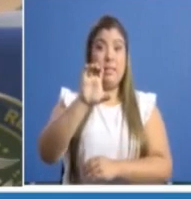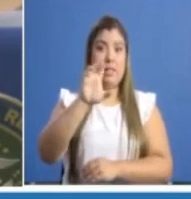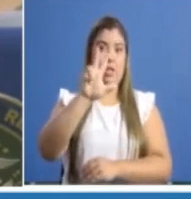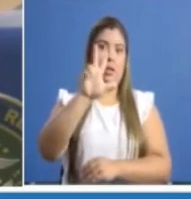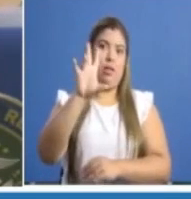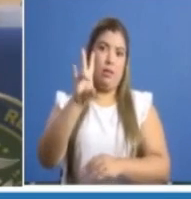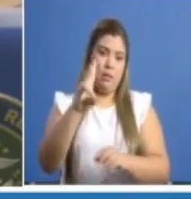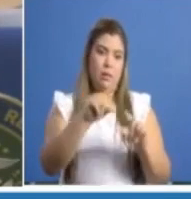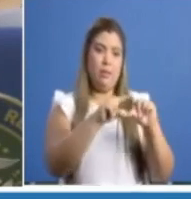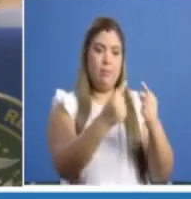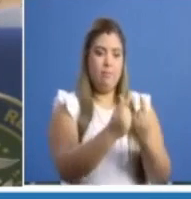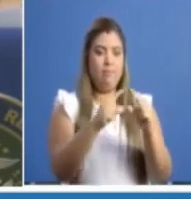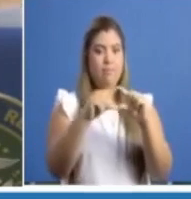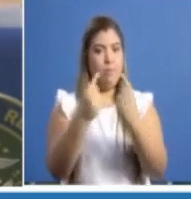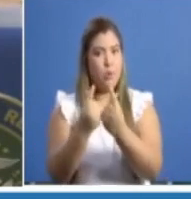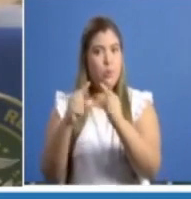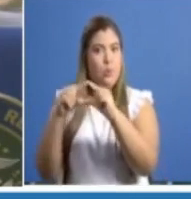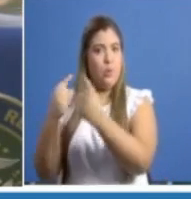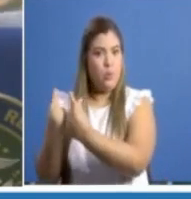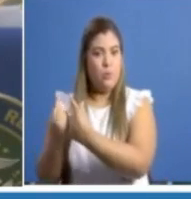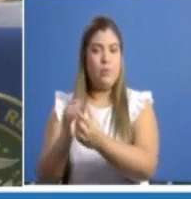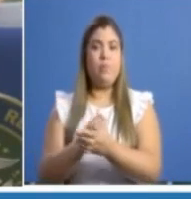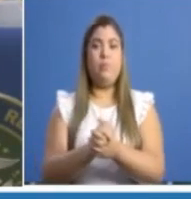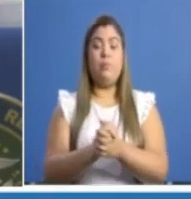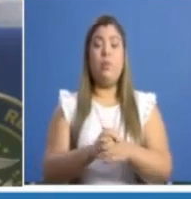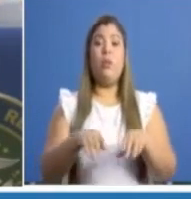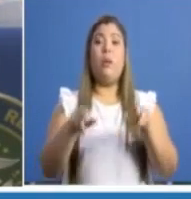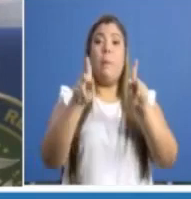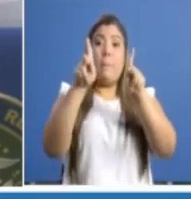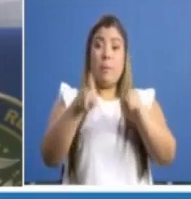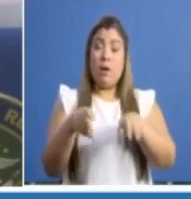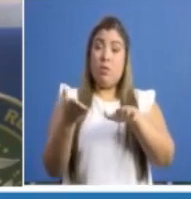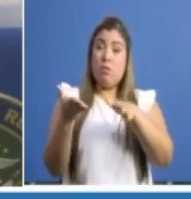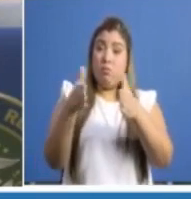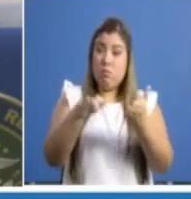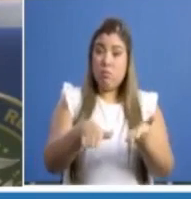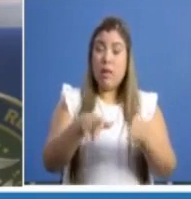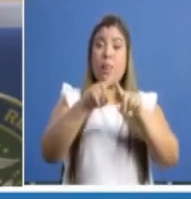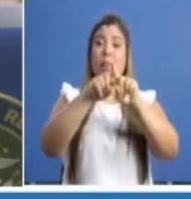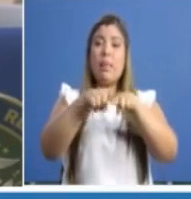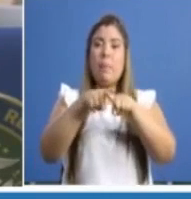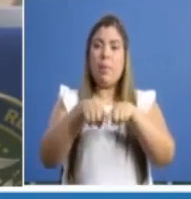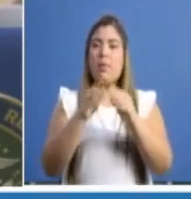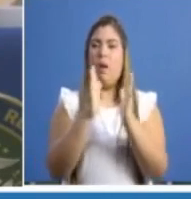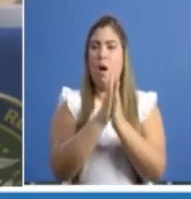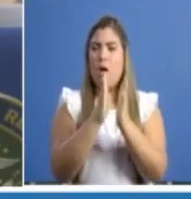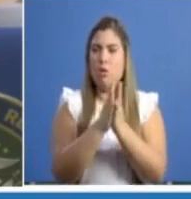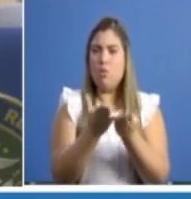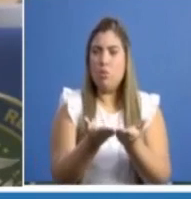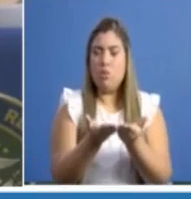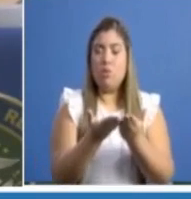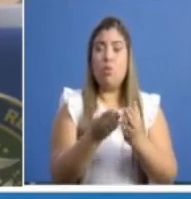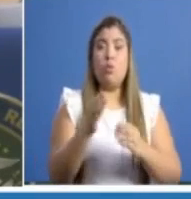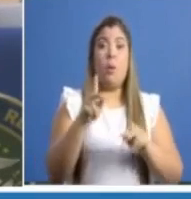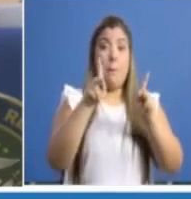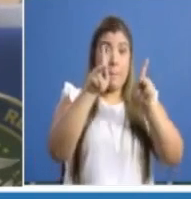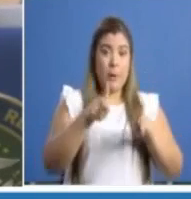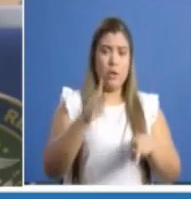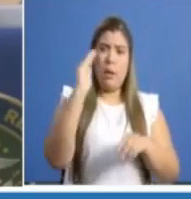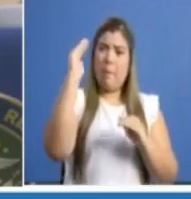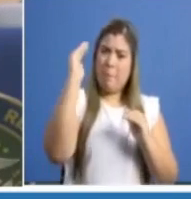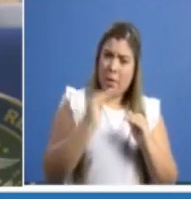En cuanto al número de defunciones según grupo de edad, en menores